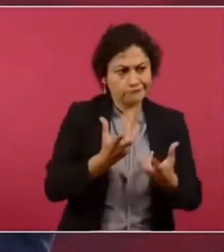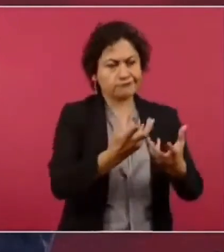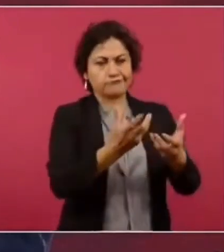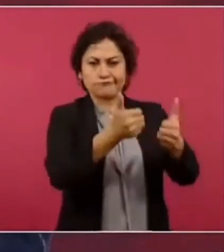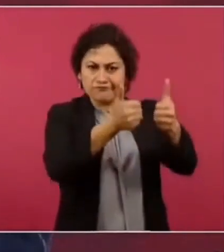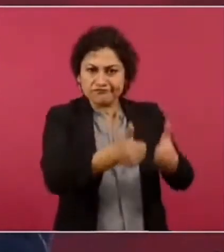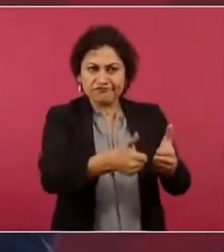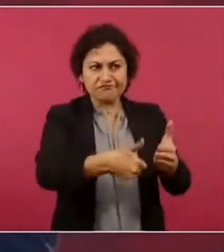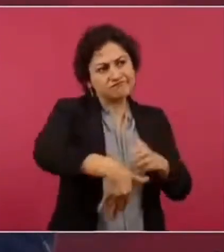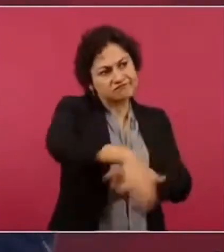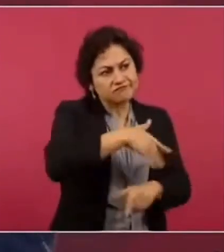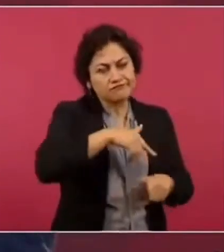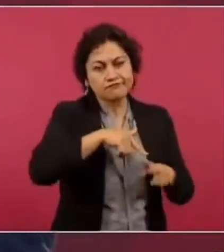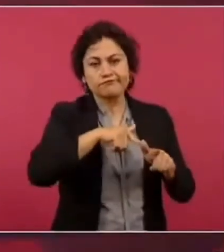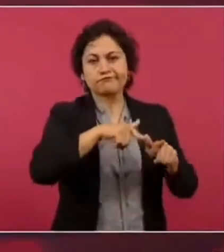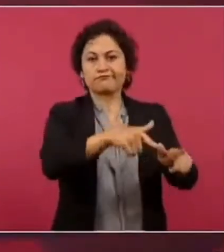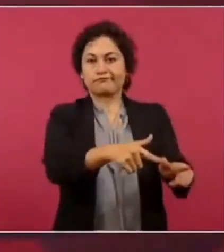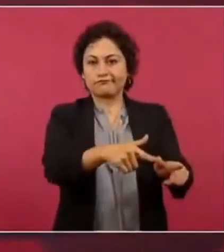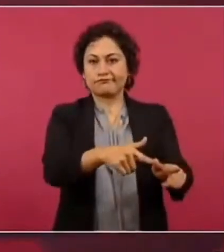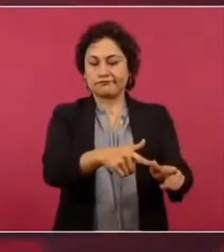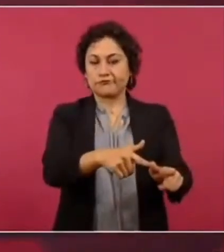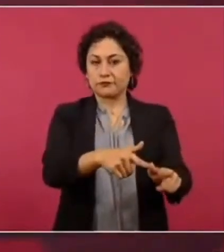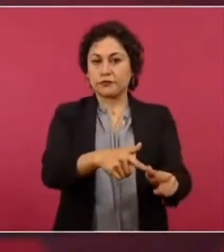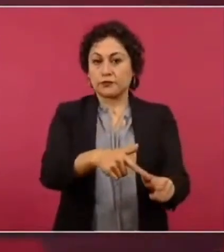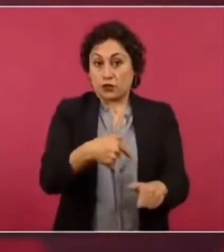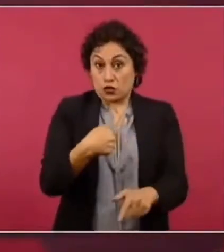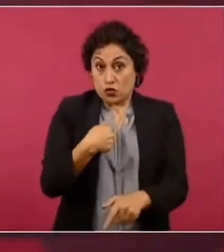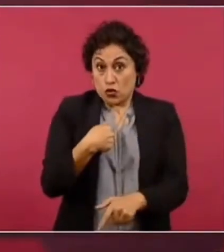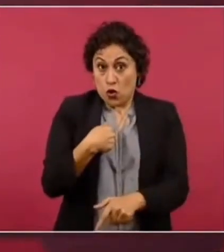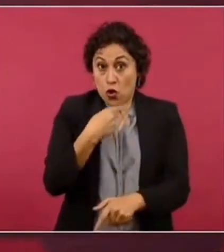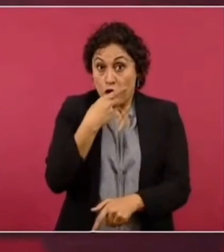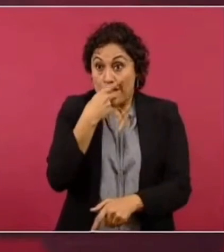les digo a la gente de la sierra que va a seguir